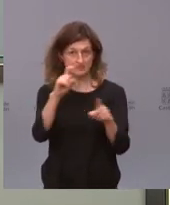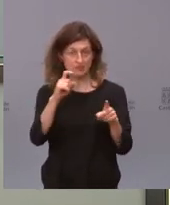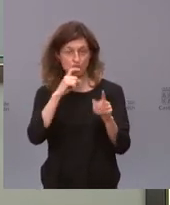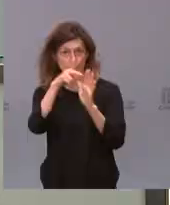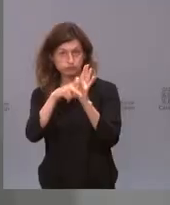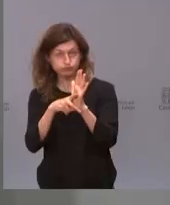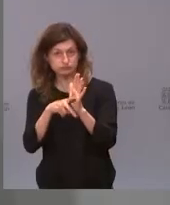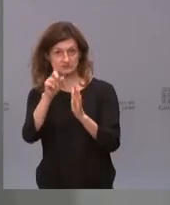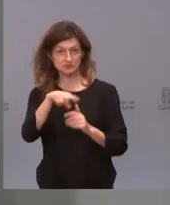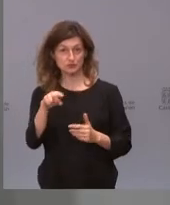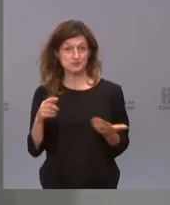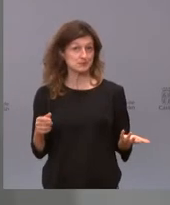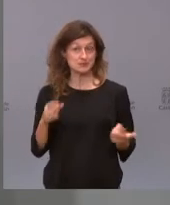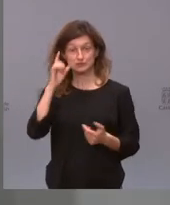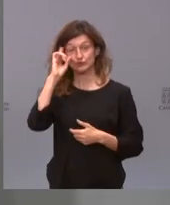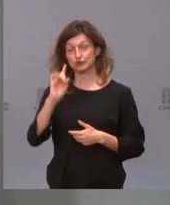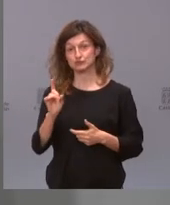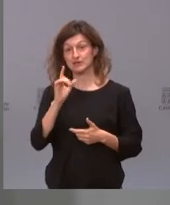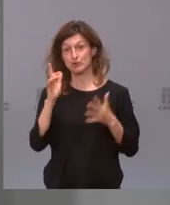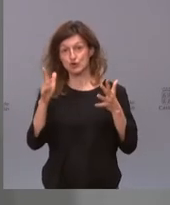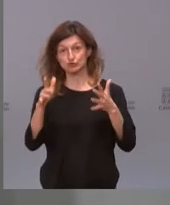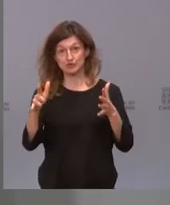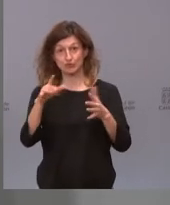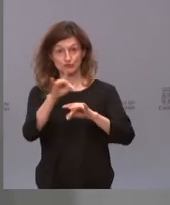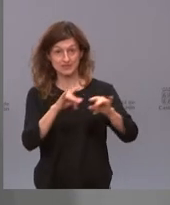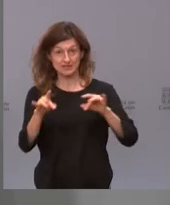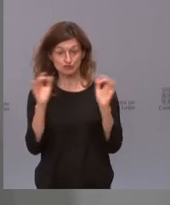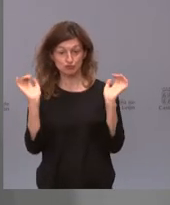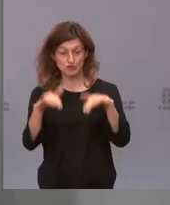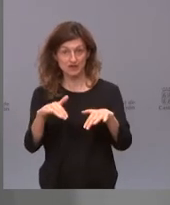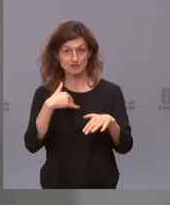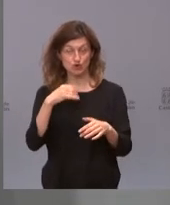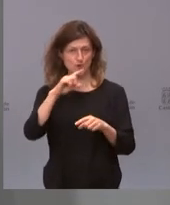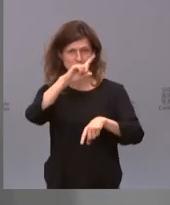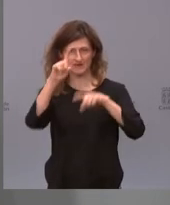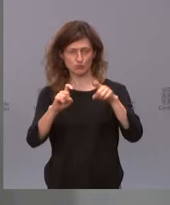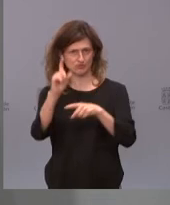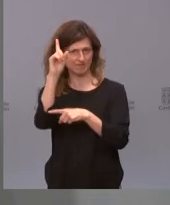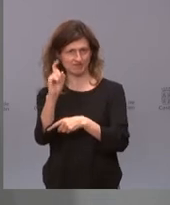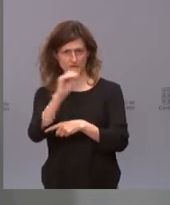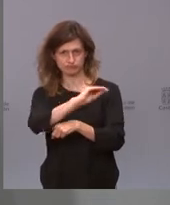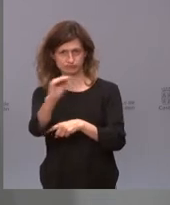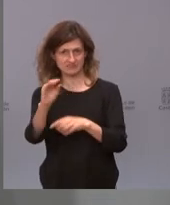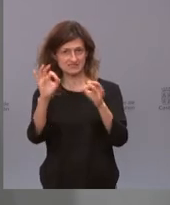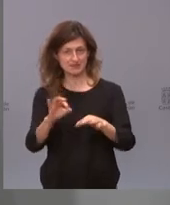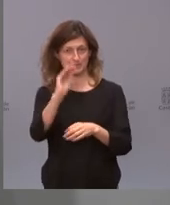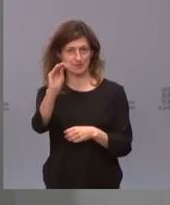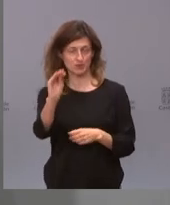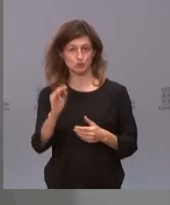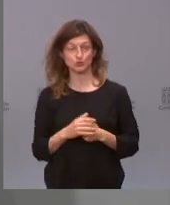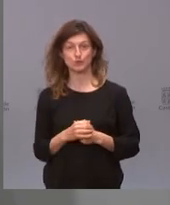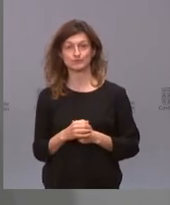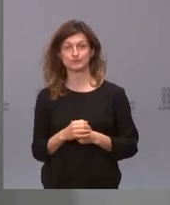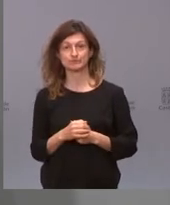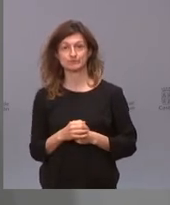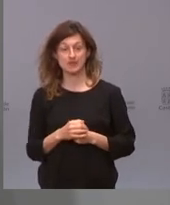tipo de... Pues no lo sé. Yo, como todos los consejos interterritoriales, tengo una pregunta fija que hago, todos los consejos interterritoriales, que es